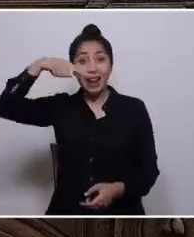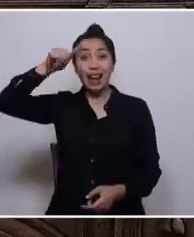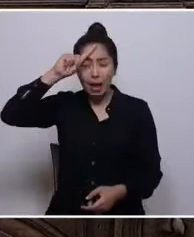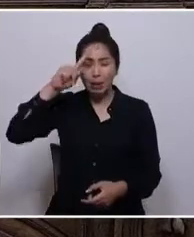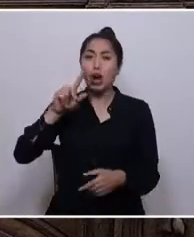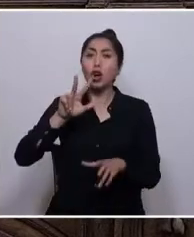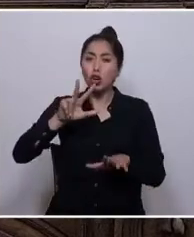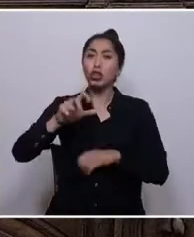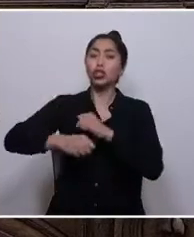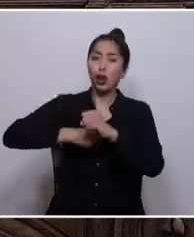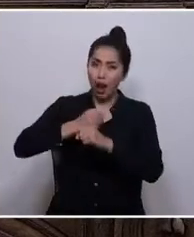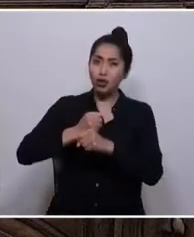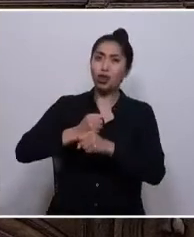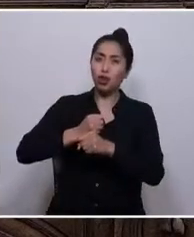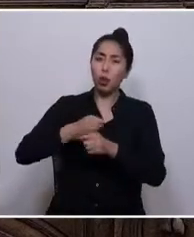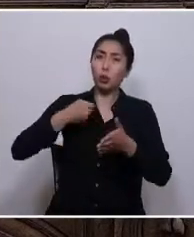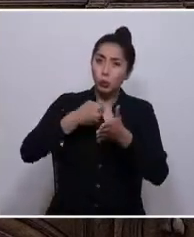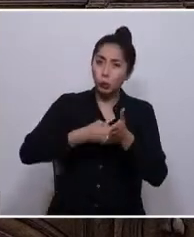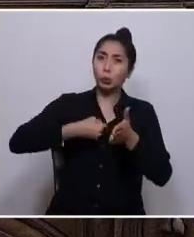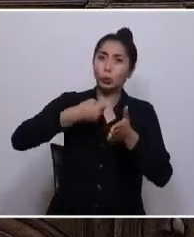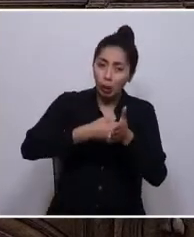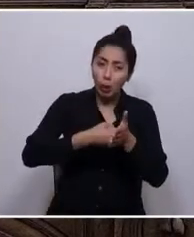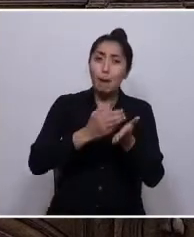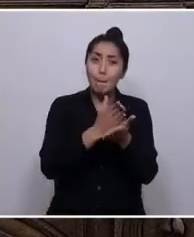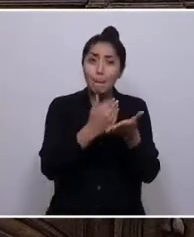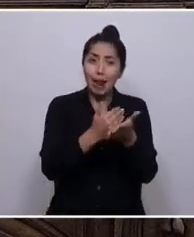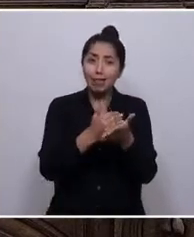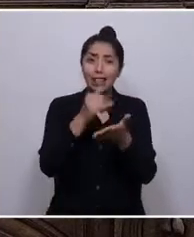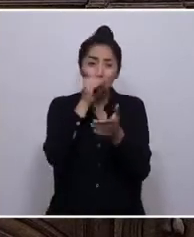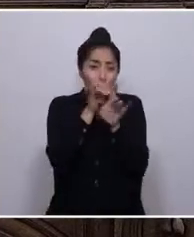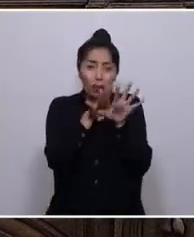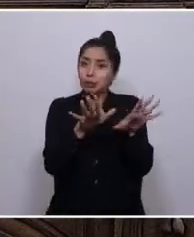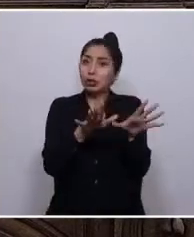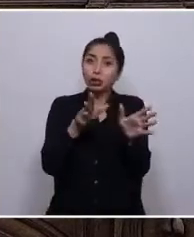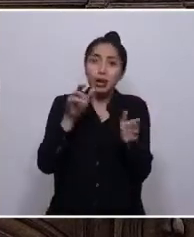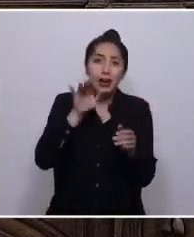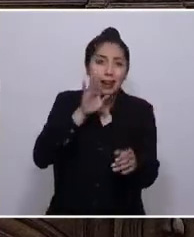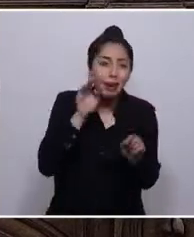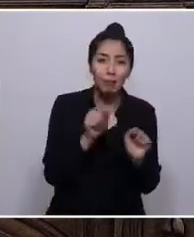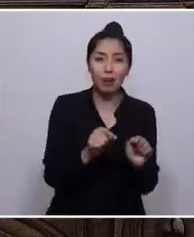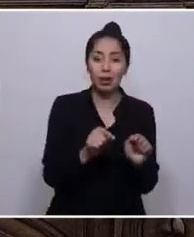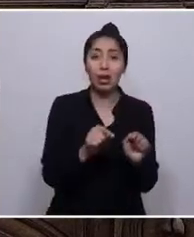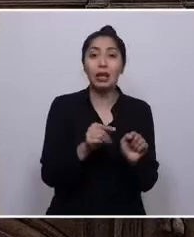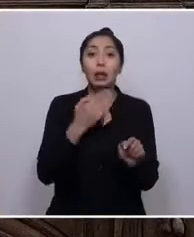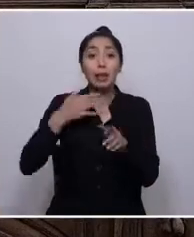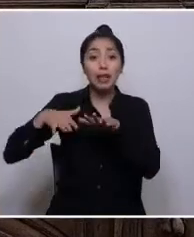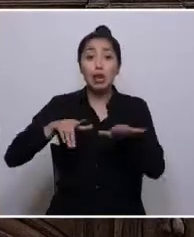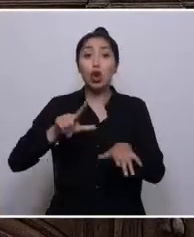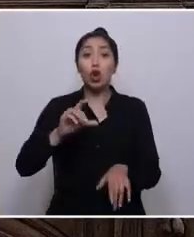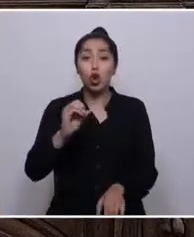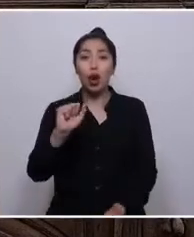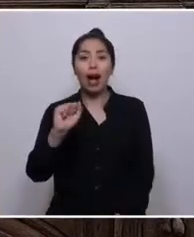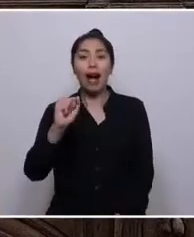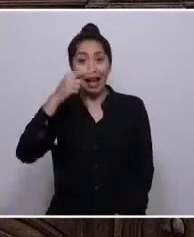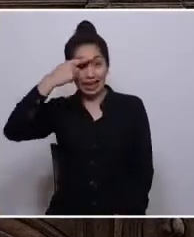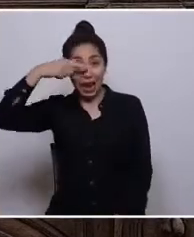plan de descontaminación. En la ciudad Alto, Loa y Calama comparten territorialmente